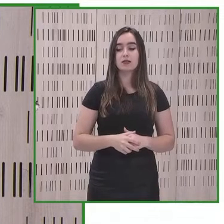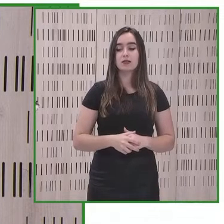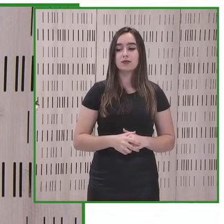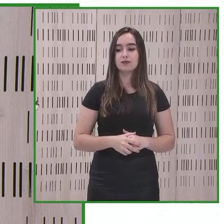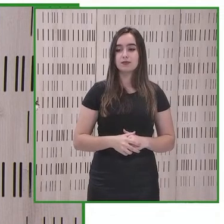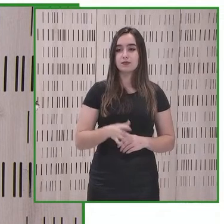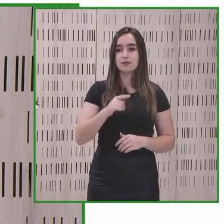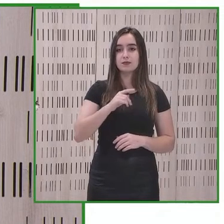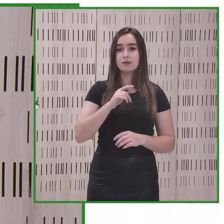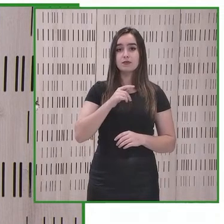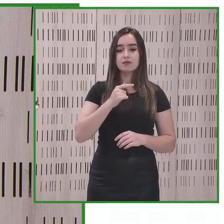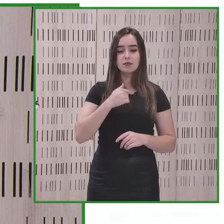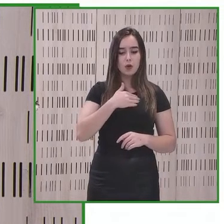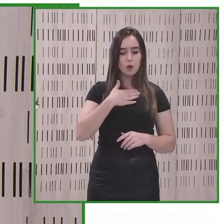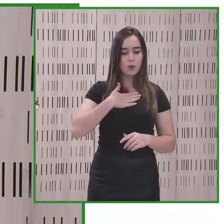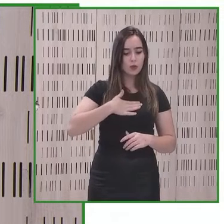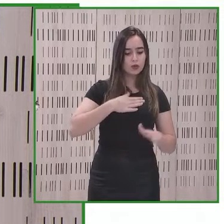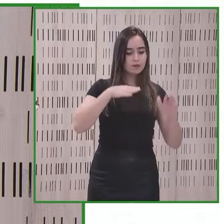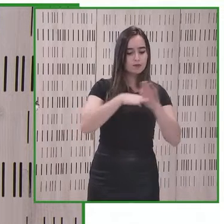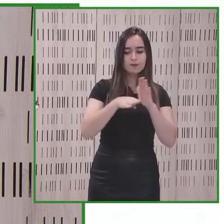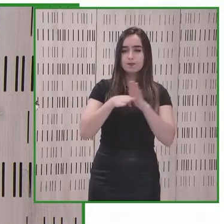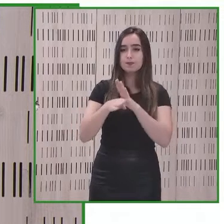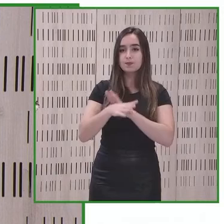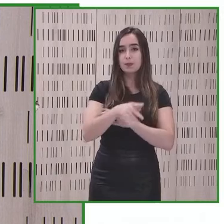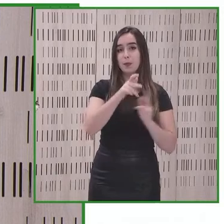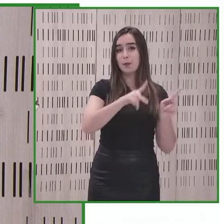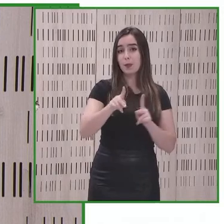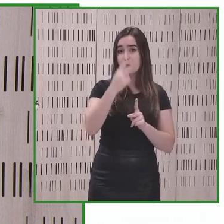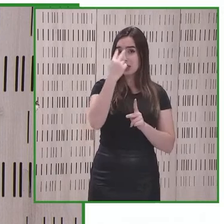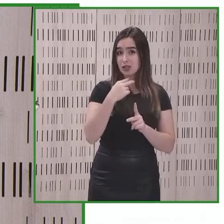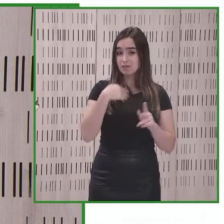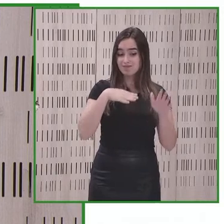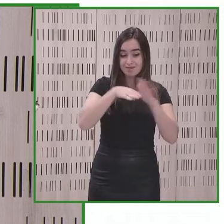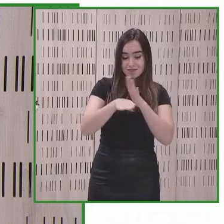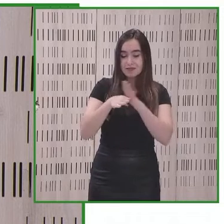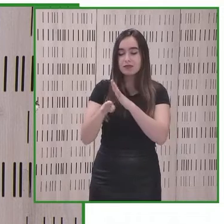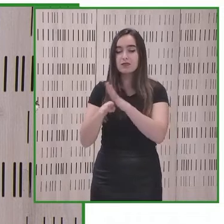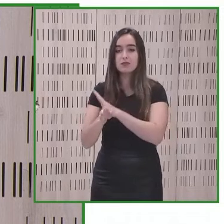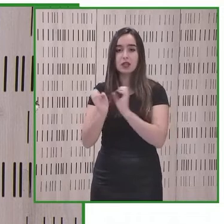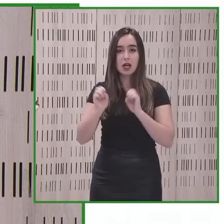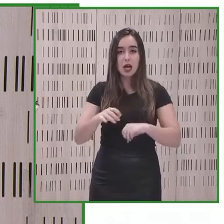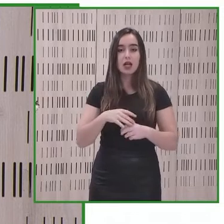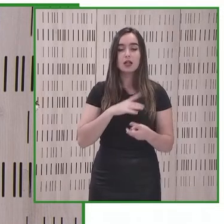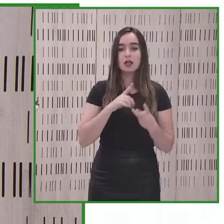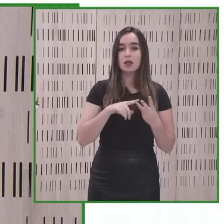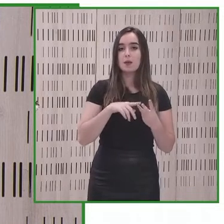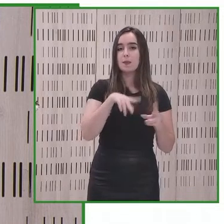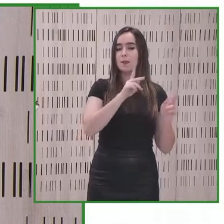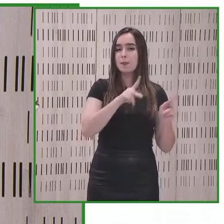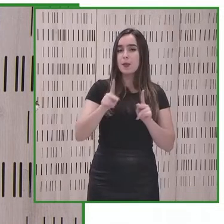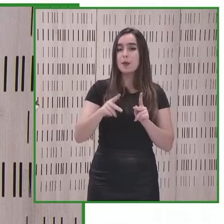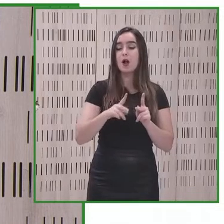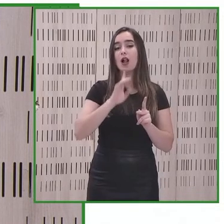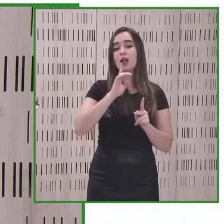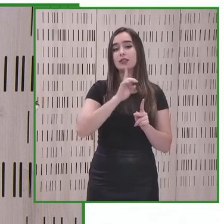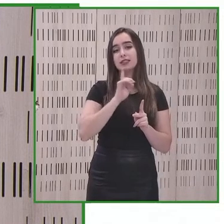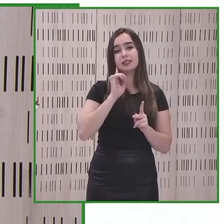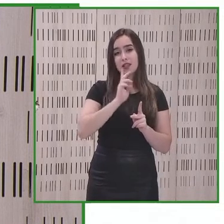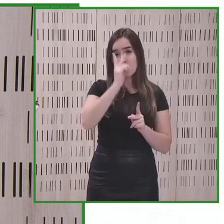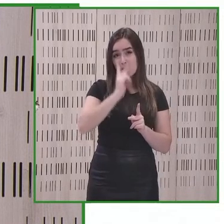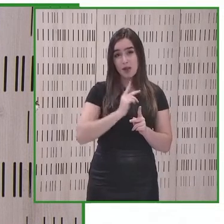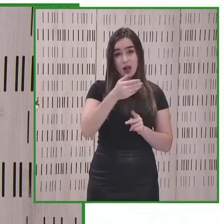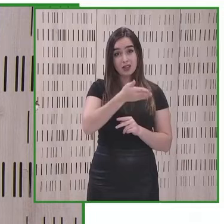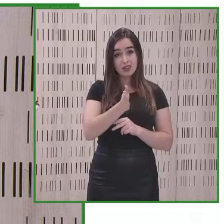preocupación por la facilidad de las personas ciegas luego de otro tipo de discapacidades las personas sordociegas que también es un reto